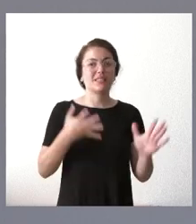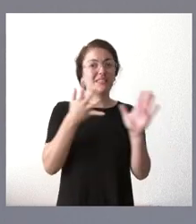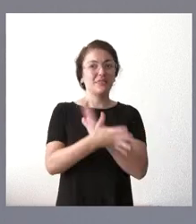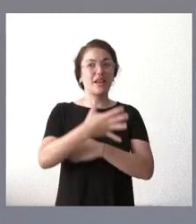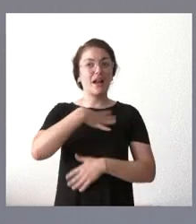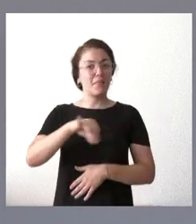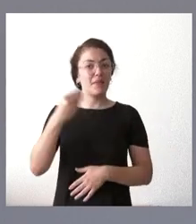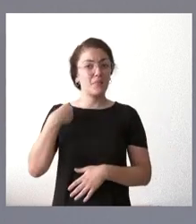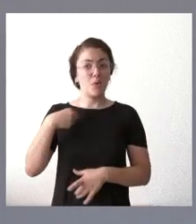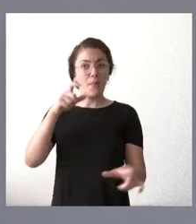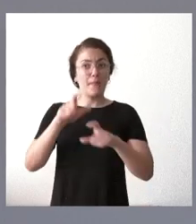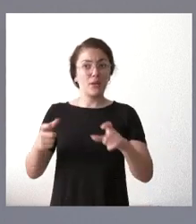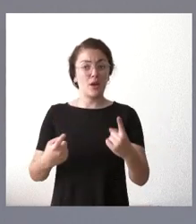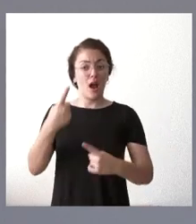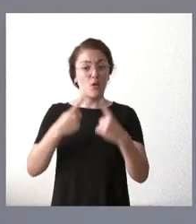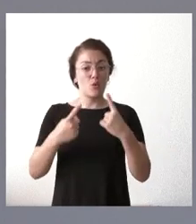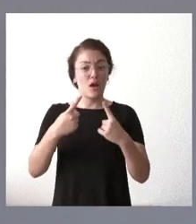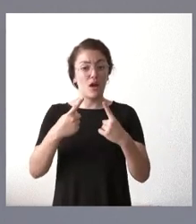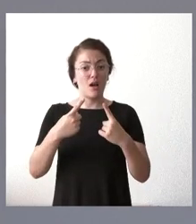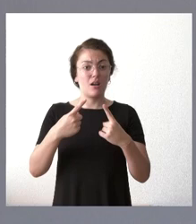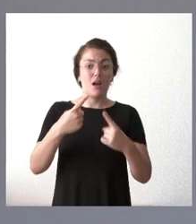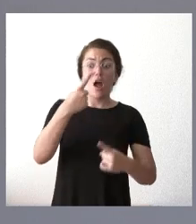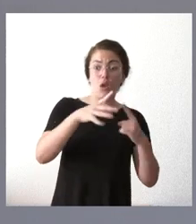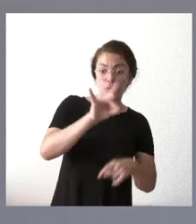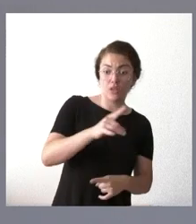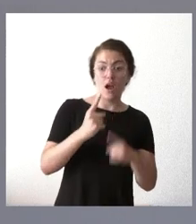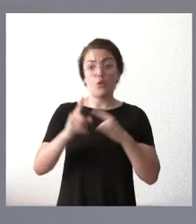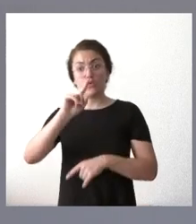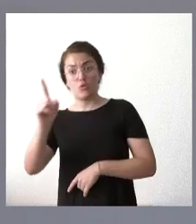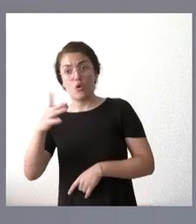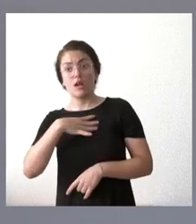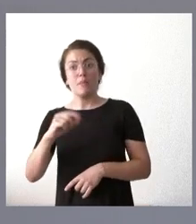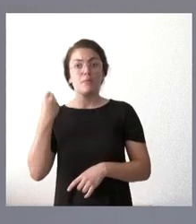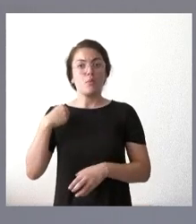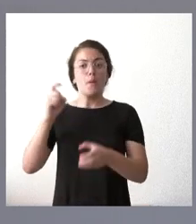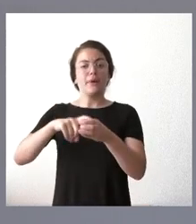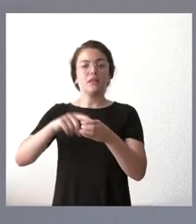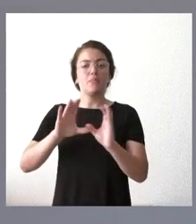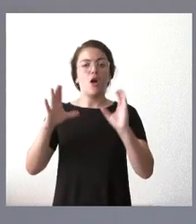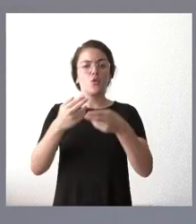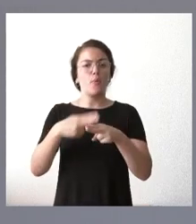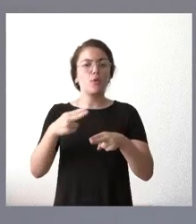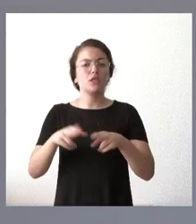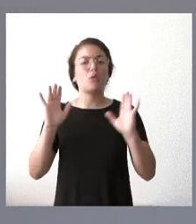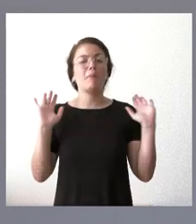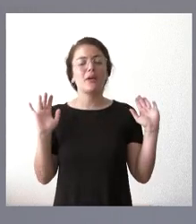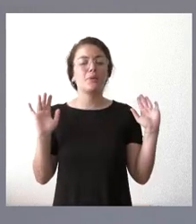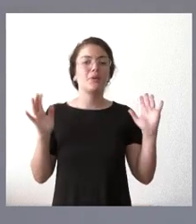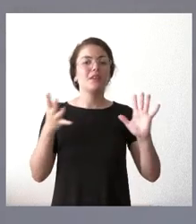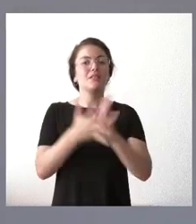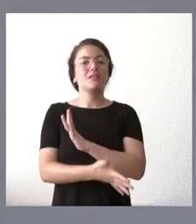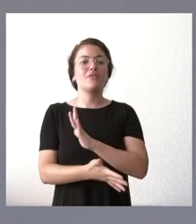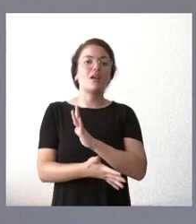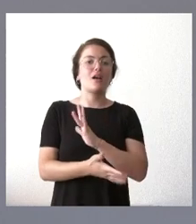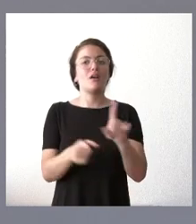que algunas personas del Gobierno tengan, unos sí y otros no, militancia de algún partido político, pero eso no impide de modo alguno